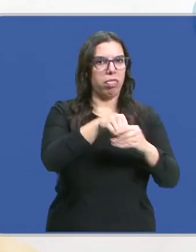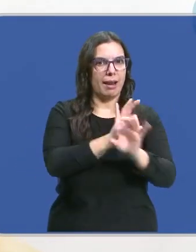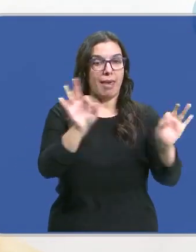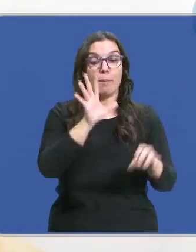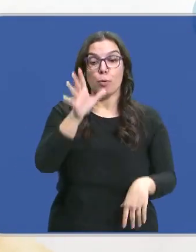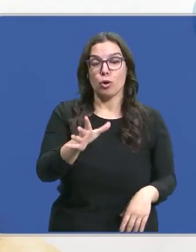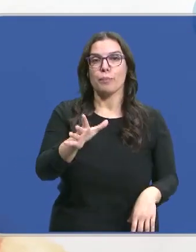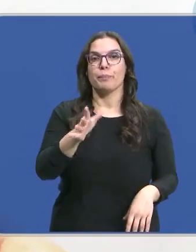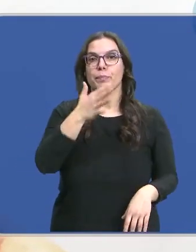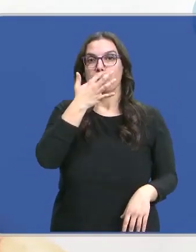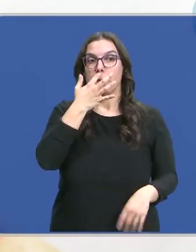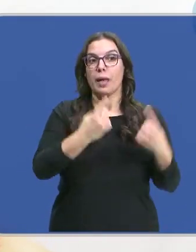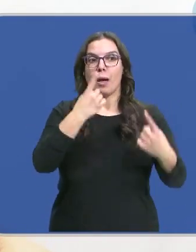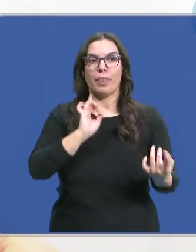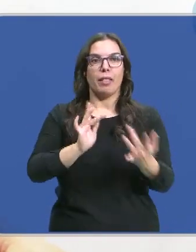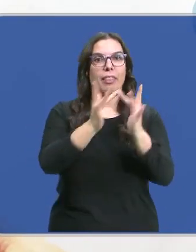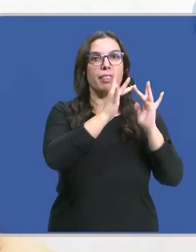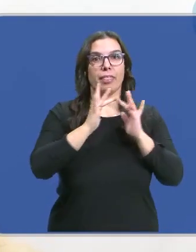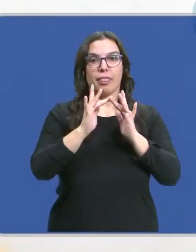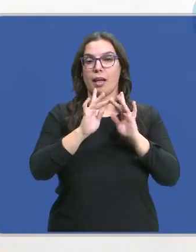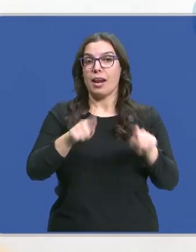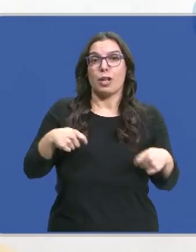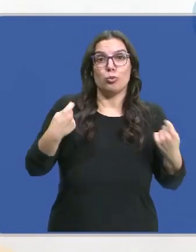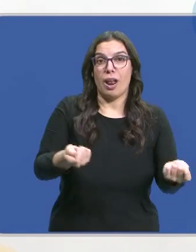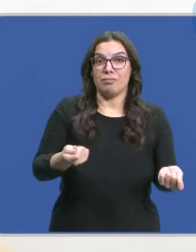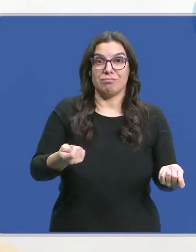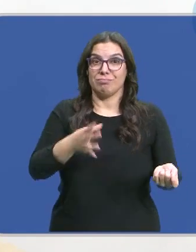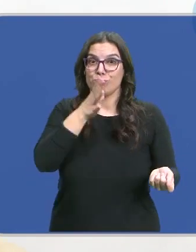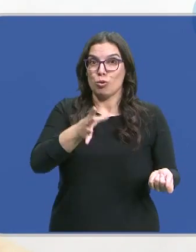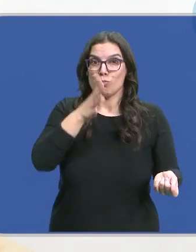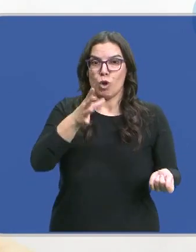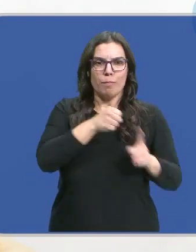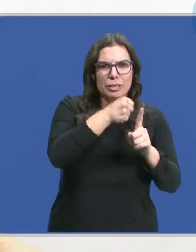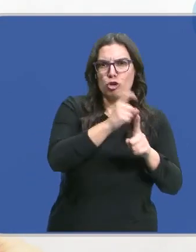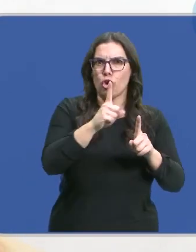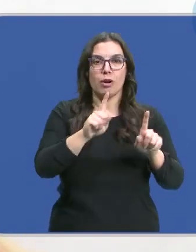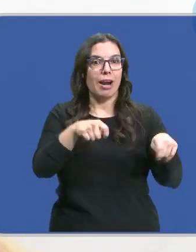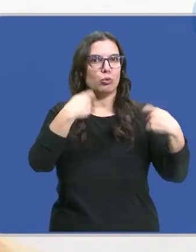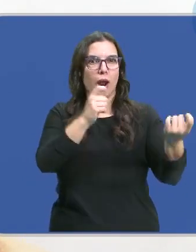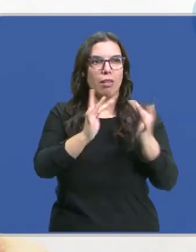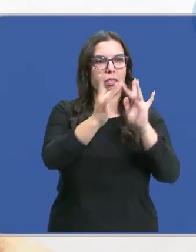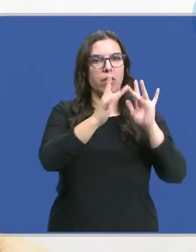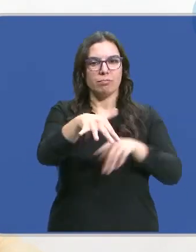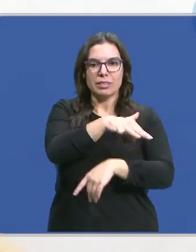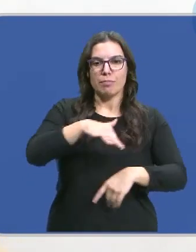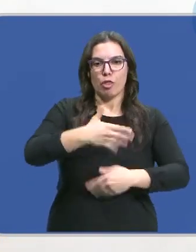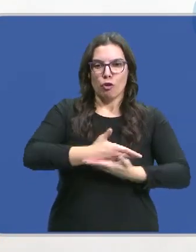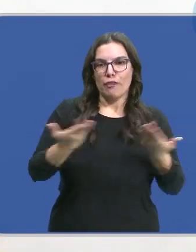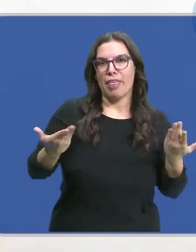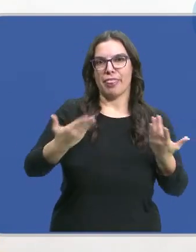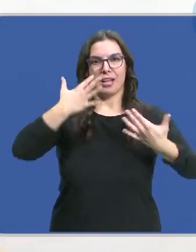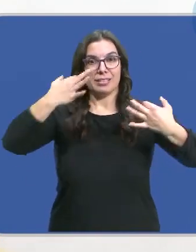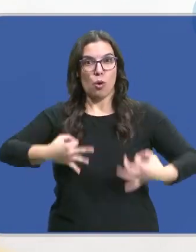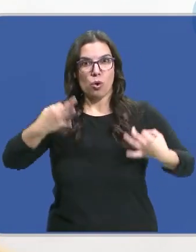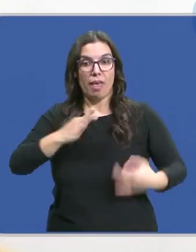relaciones surgen de forma natural cuando tú generas el espacio para que se produzca. Un espacio de seguridad, de confianza